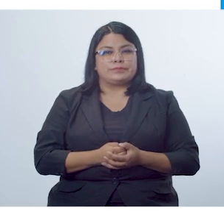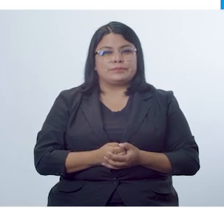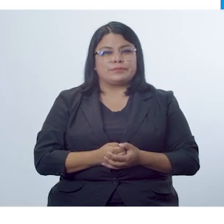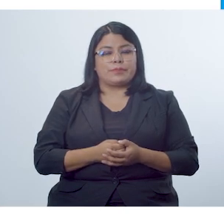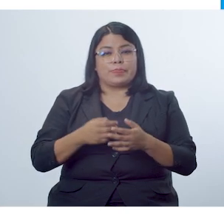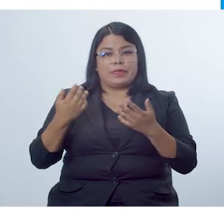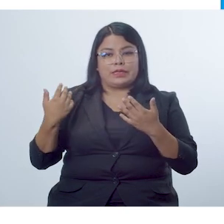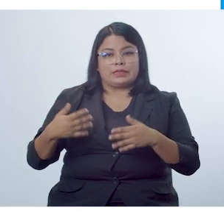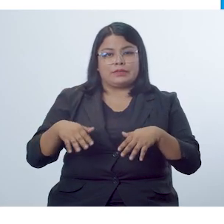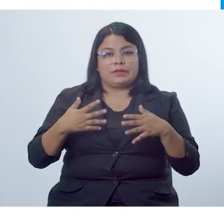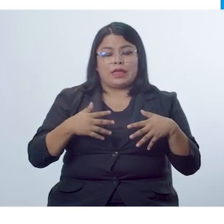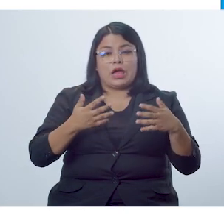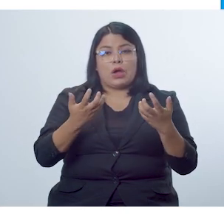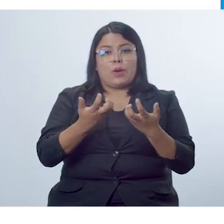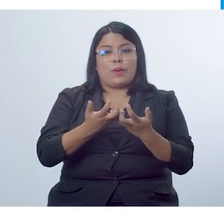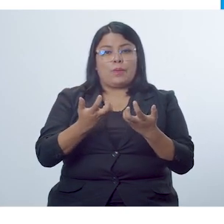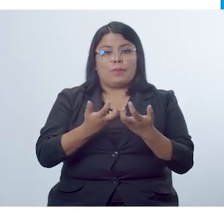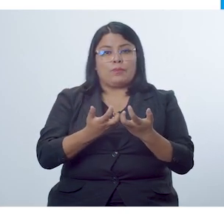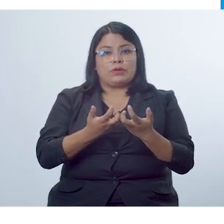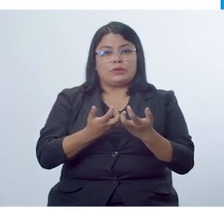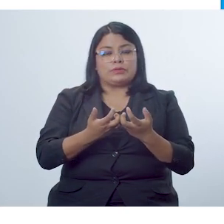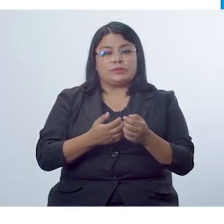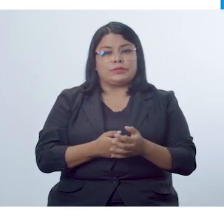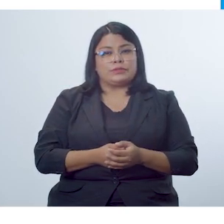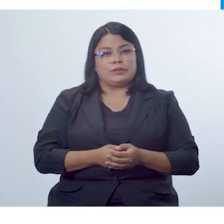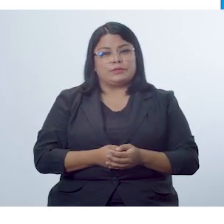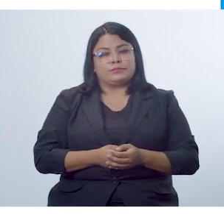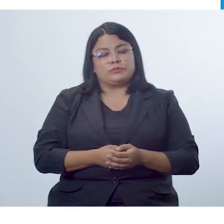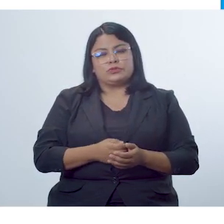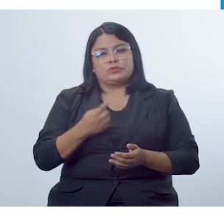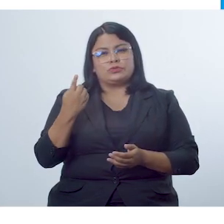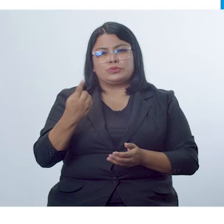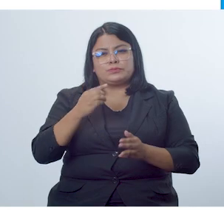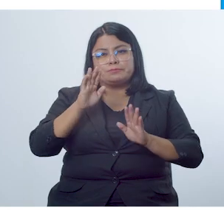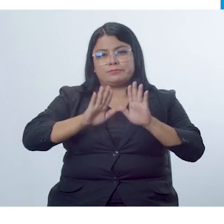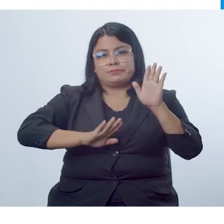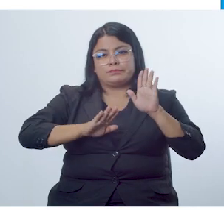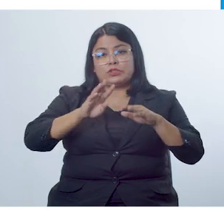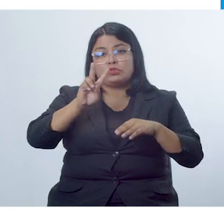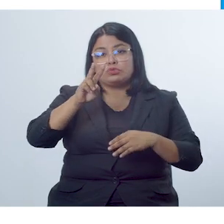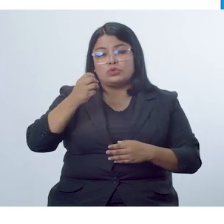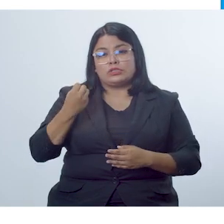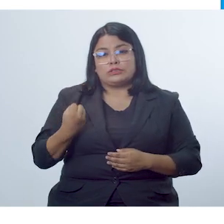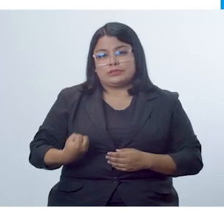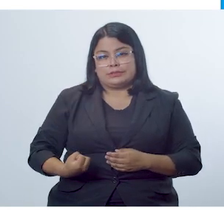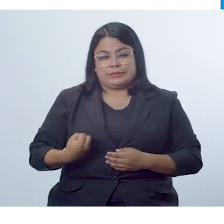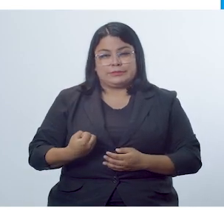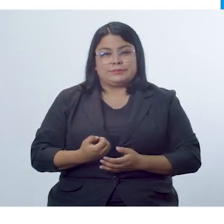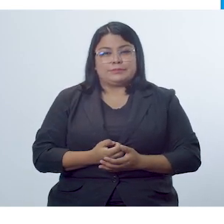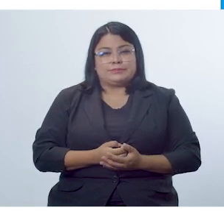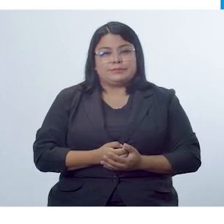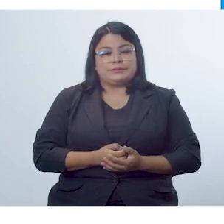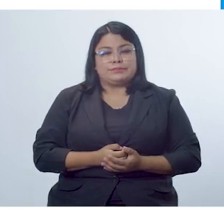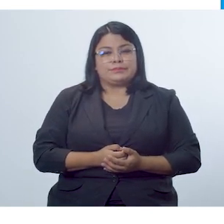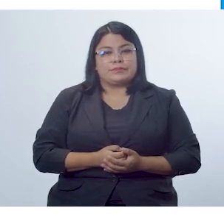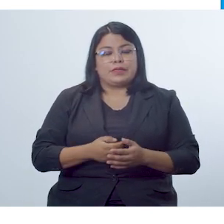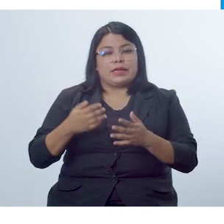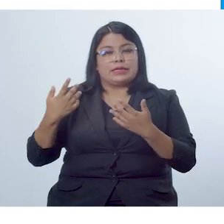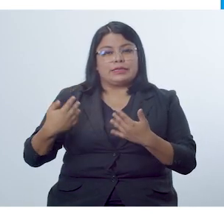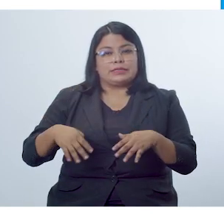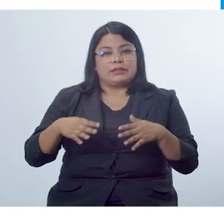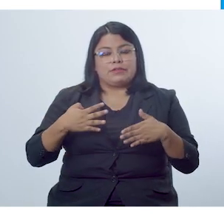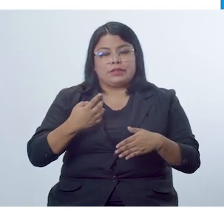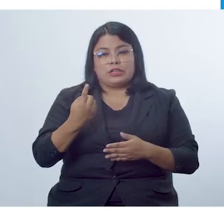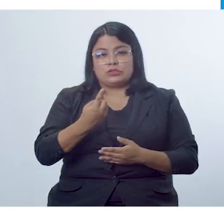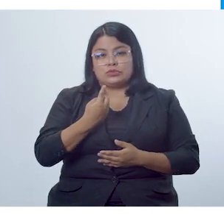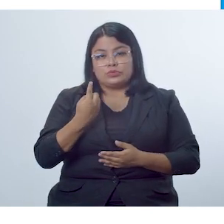Actividad en pares, son aquellas en las que solo participan dos estudiantes. Actividad